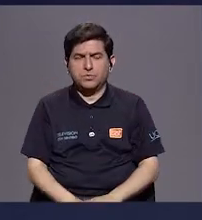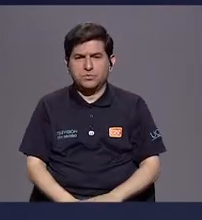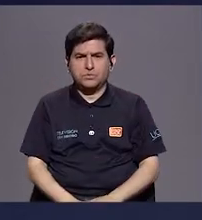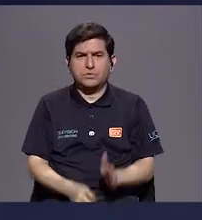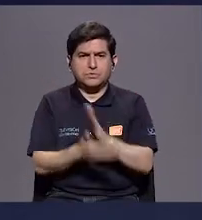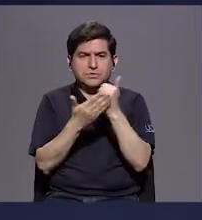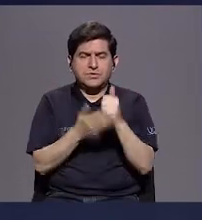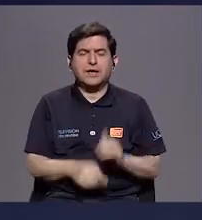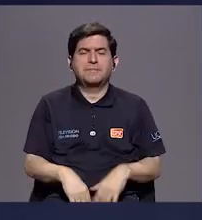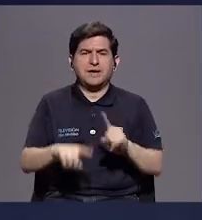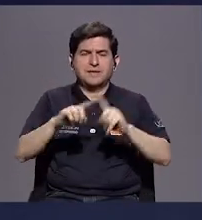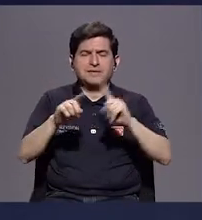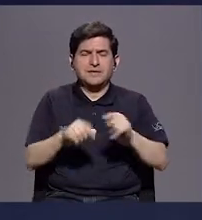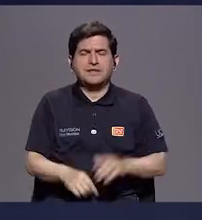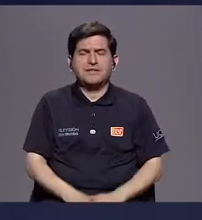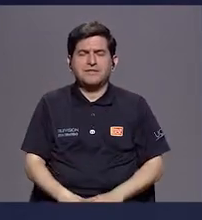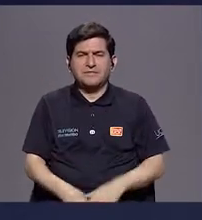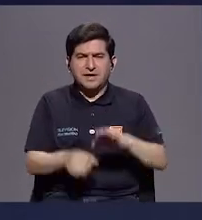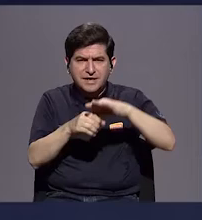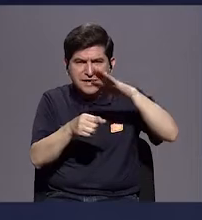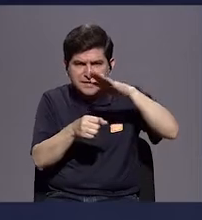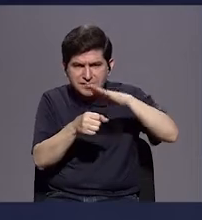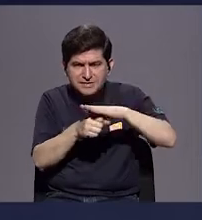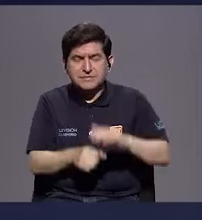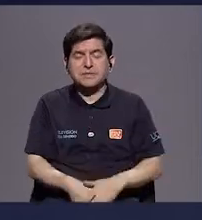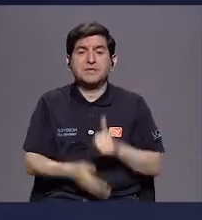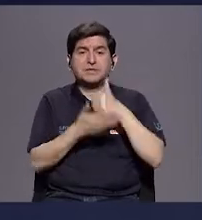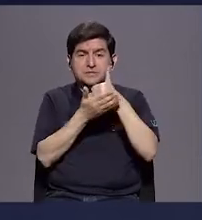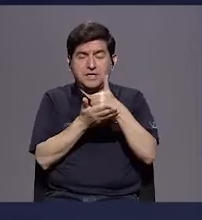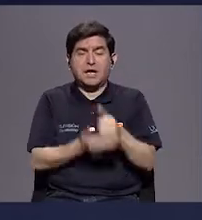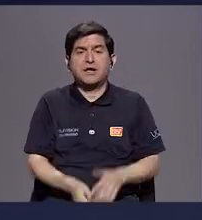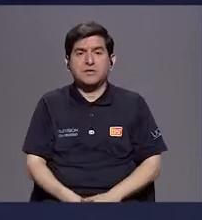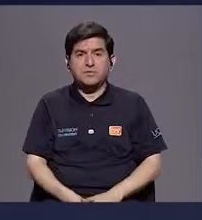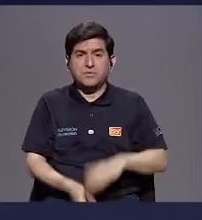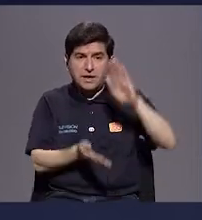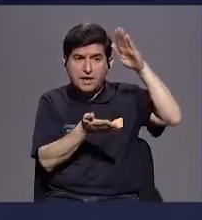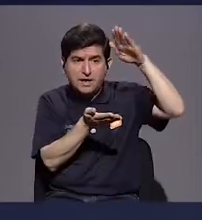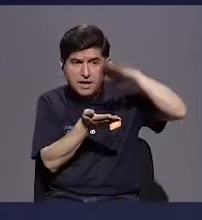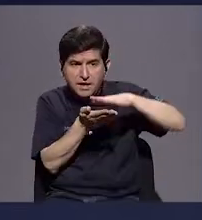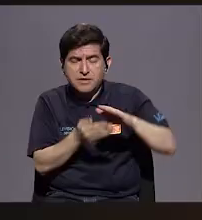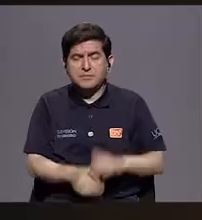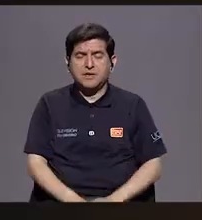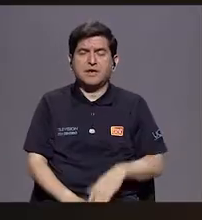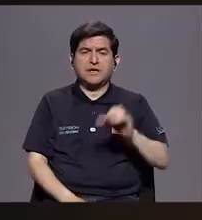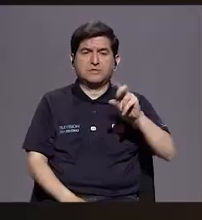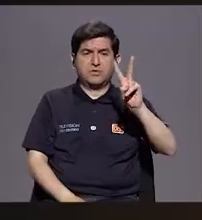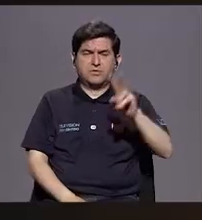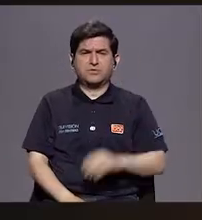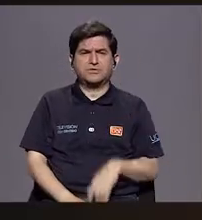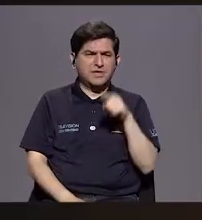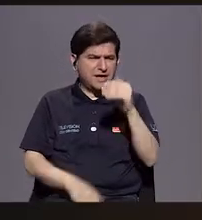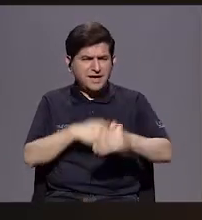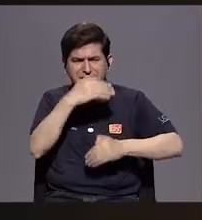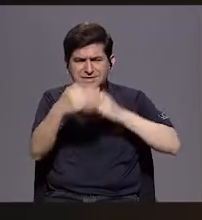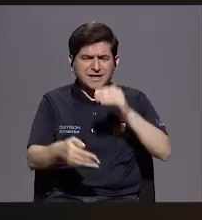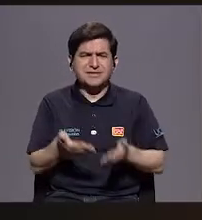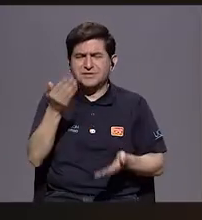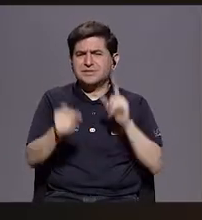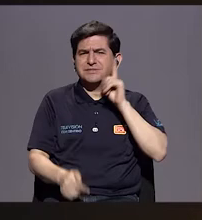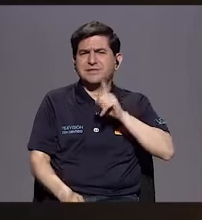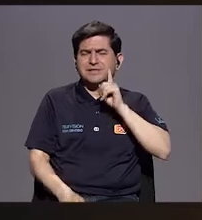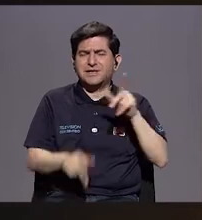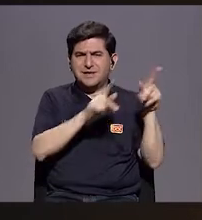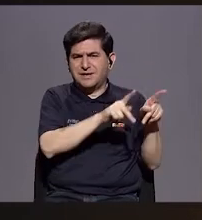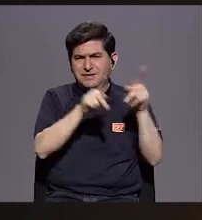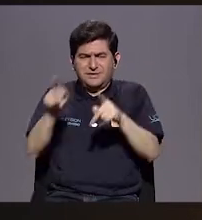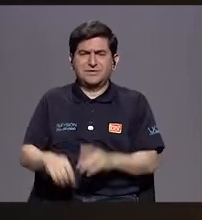como la parte de cereales integrales, que esos ayudan al aporte de reducción de carbono. Esa gestión parece como un engaño hacia